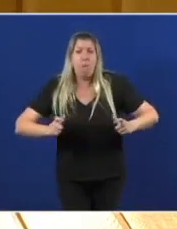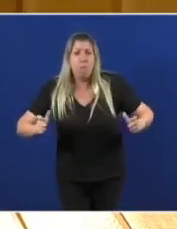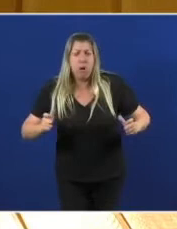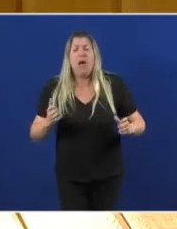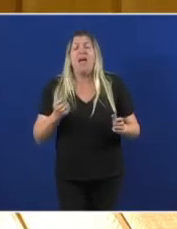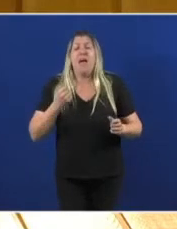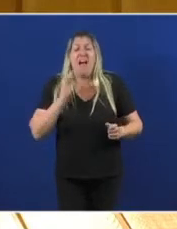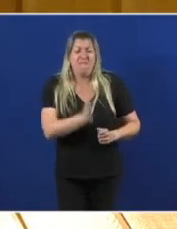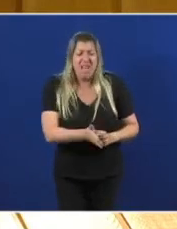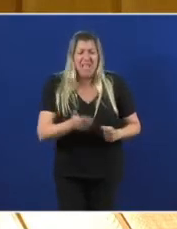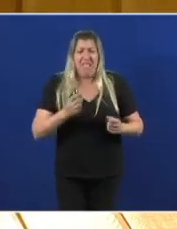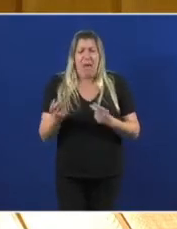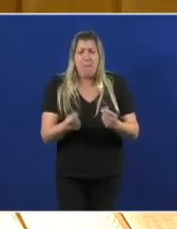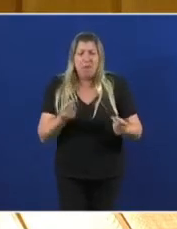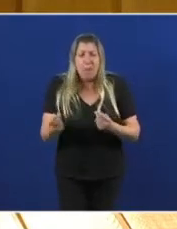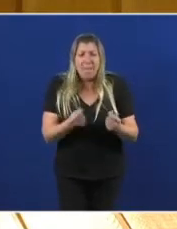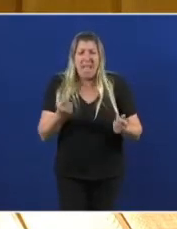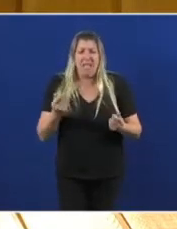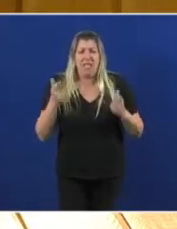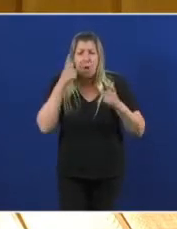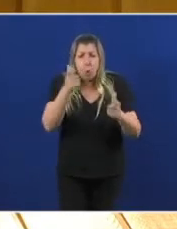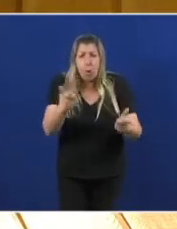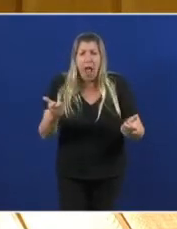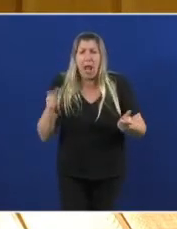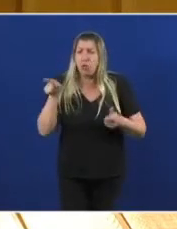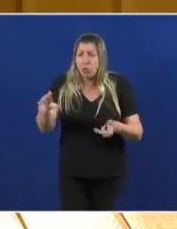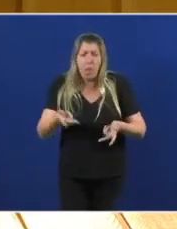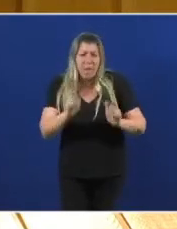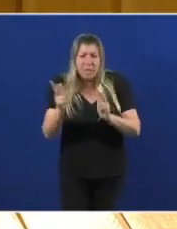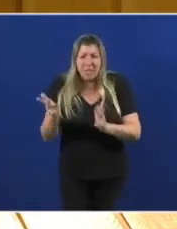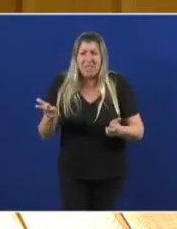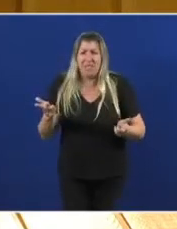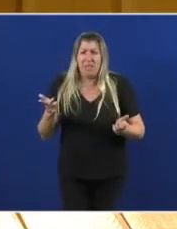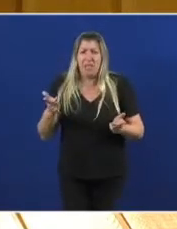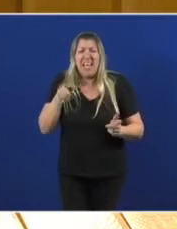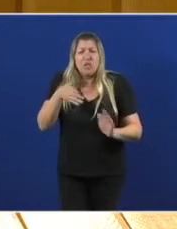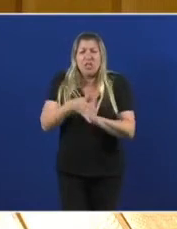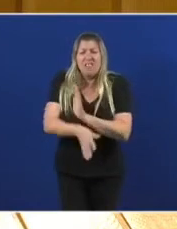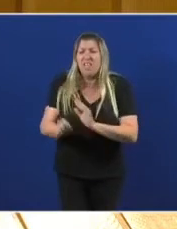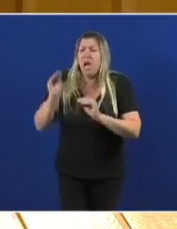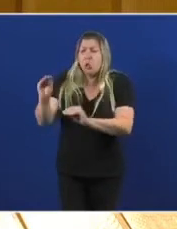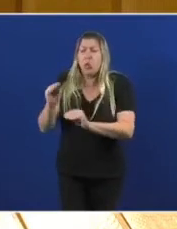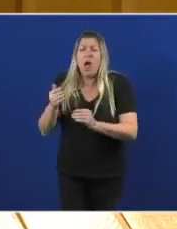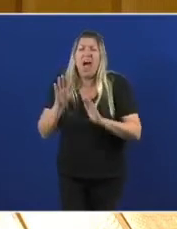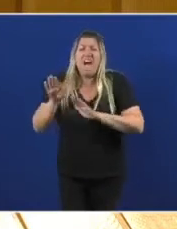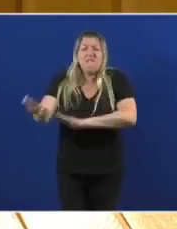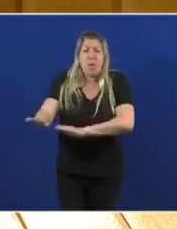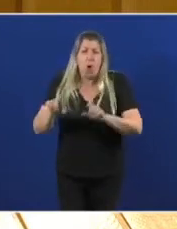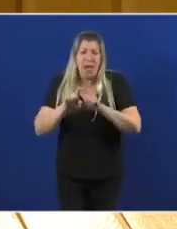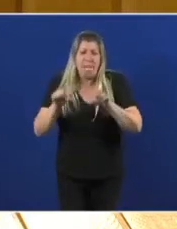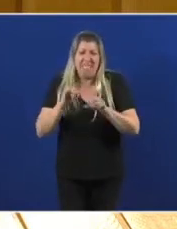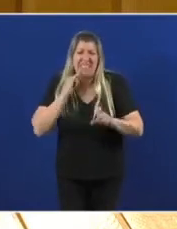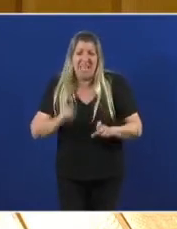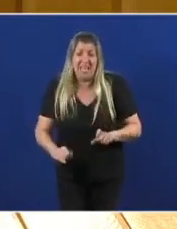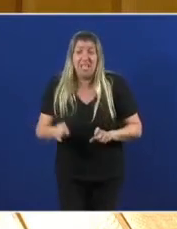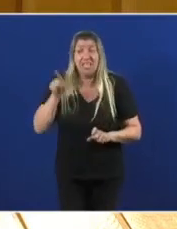Nino medio ambiente Ate cando vai seguir Abrazando as eléctricas Señor Feijón Por que ese abrazo Retrata